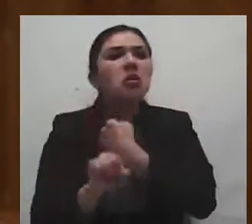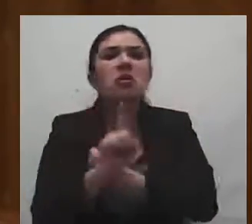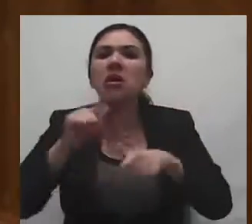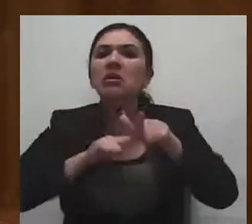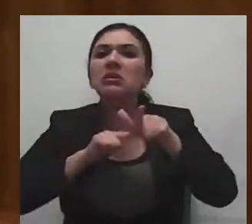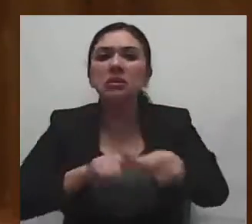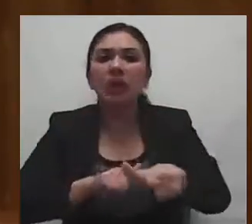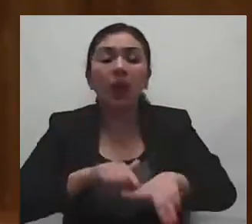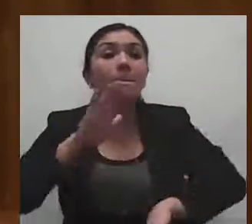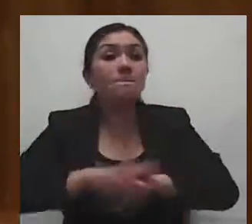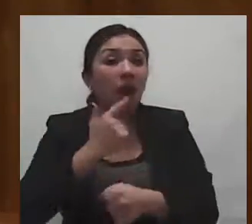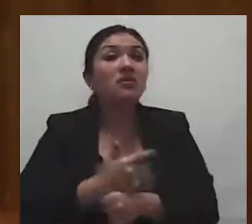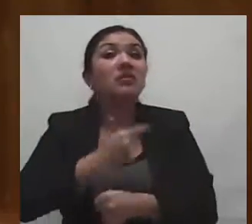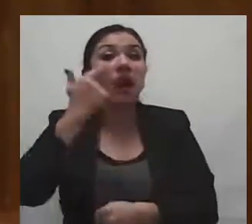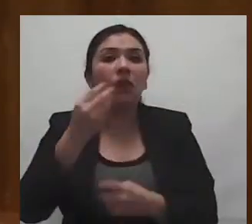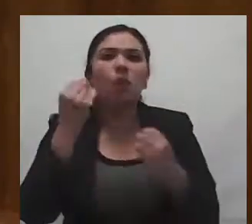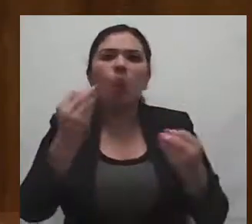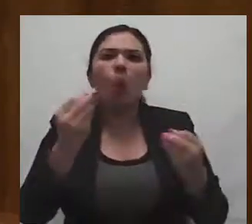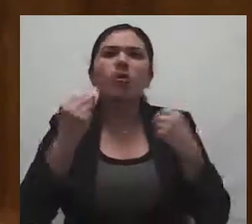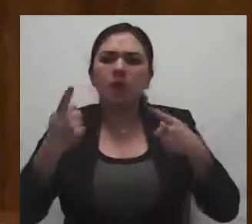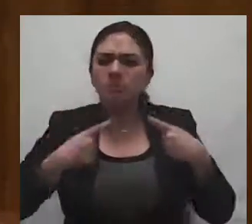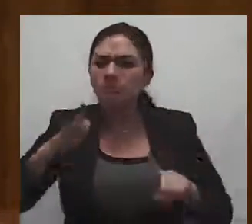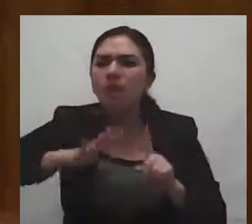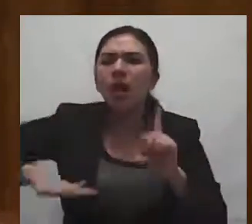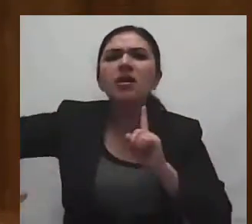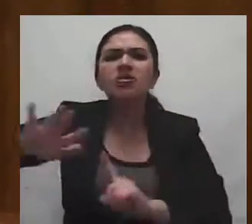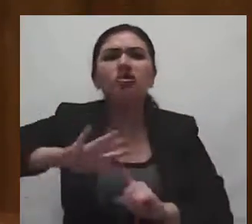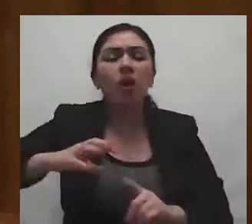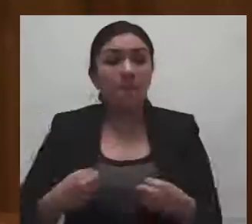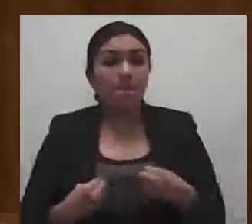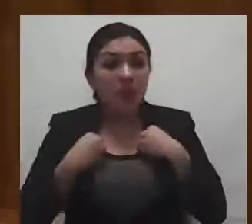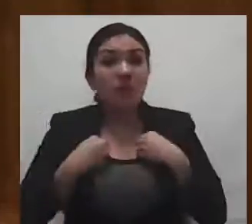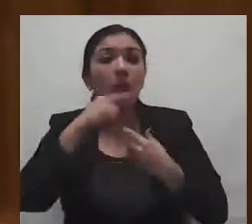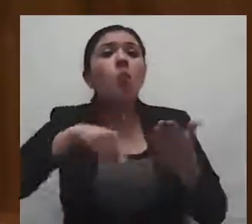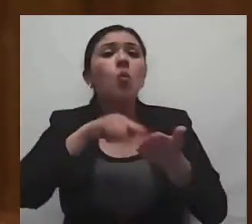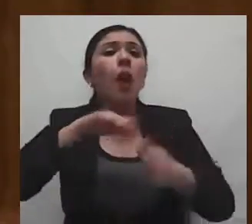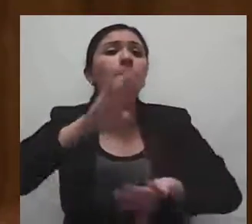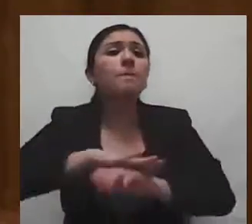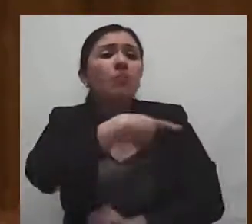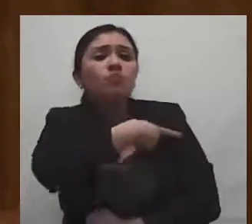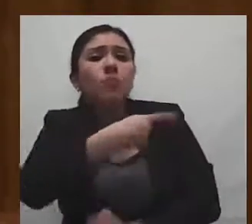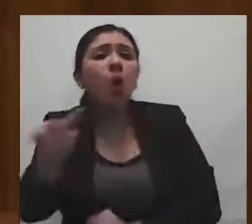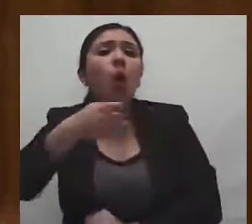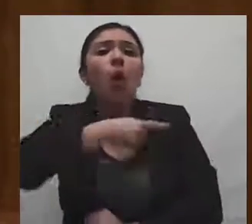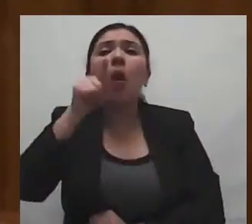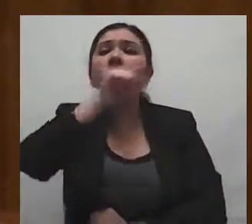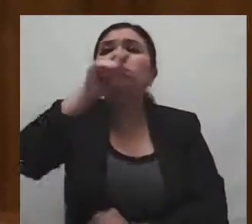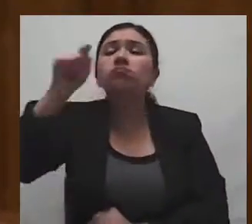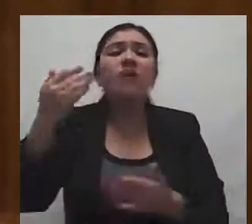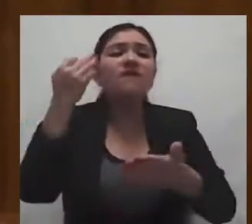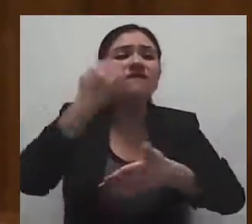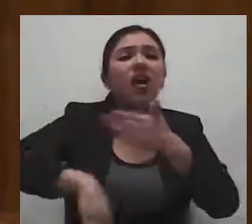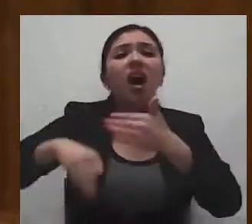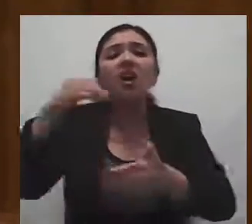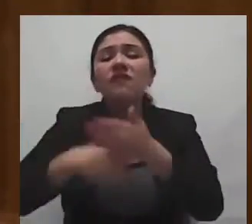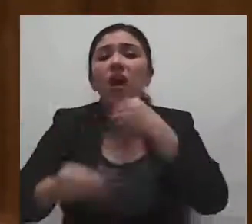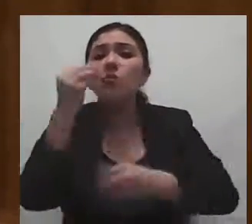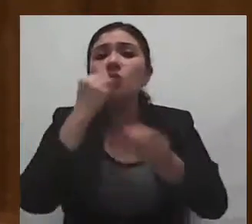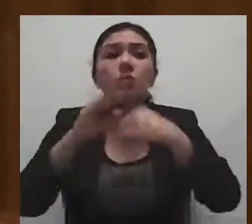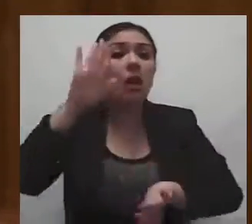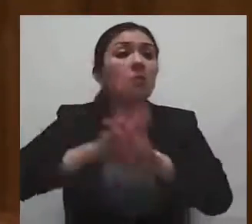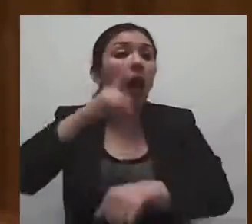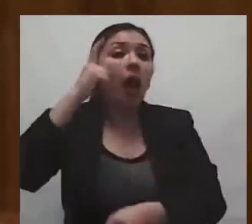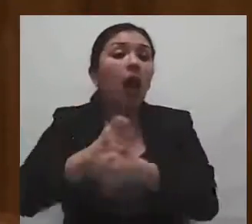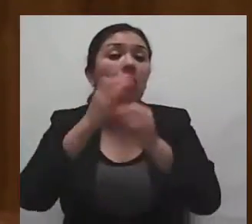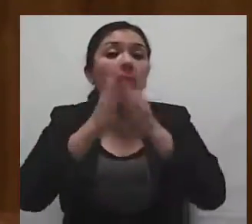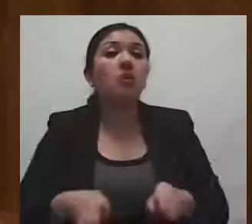afectando a gran parte de la población que reside en las zonas marginadas donde la carencia alimentaria es la principal factor de